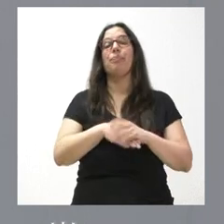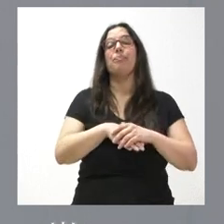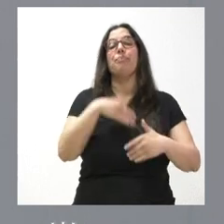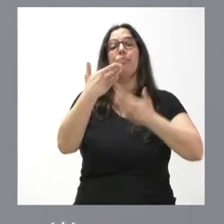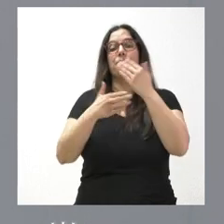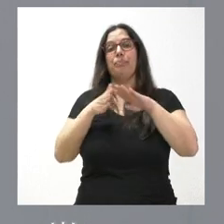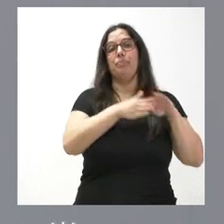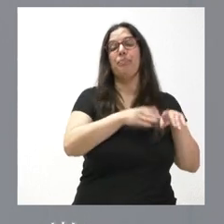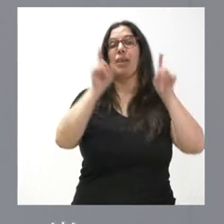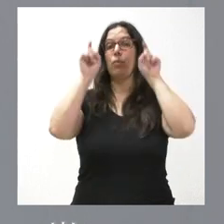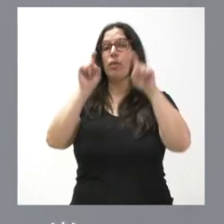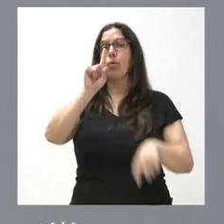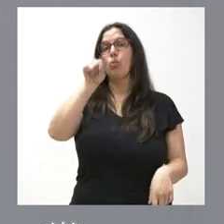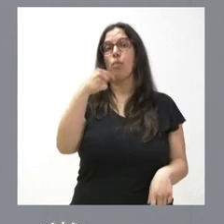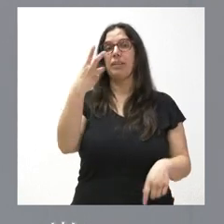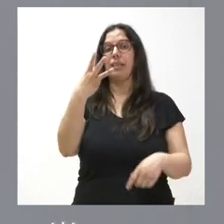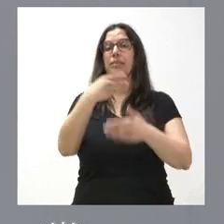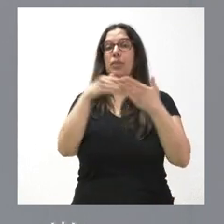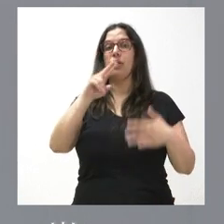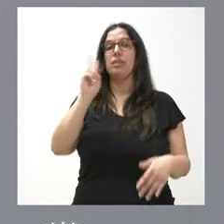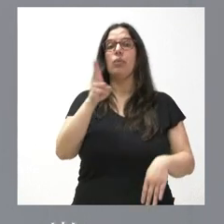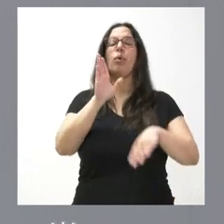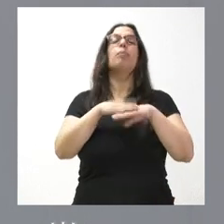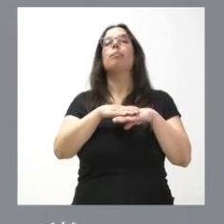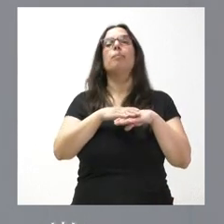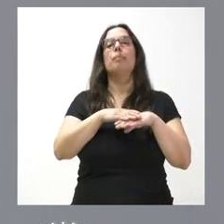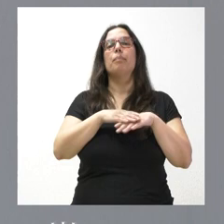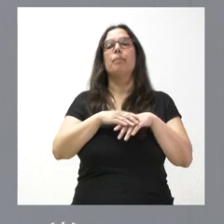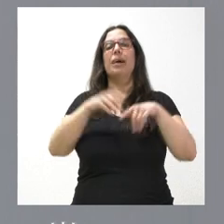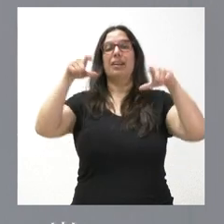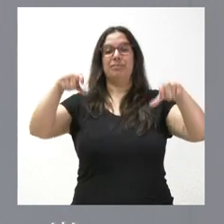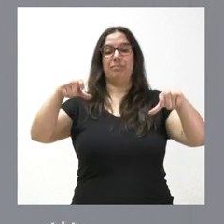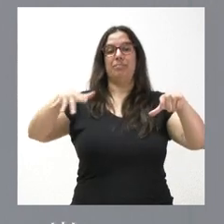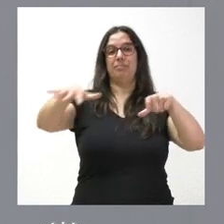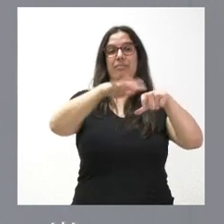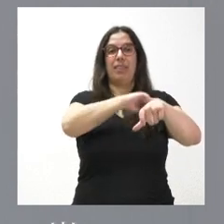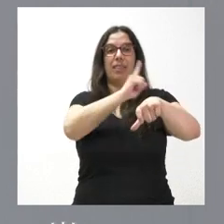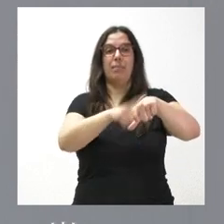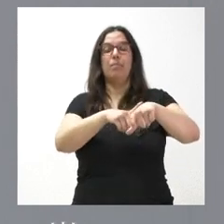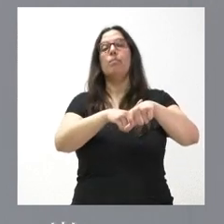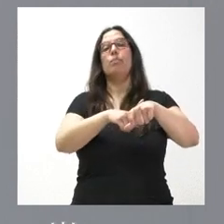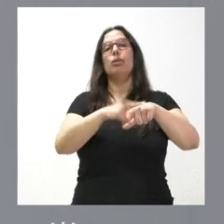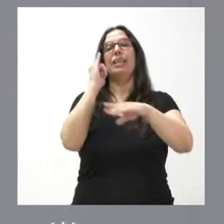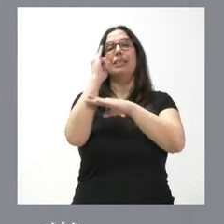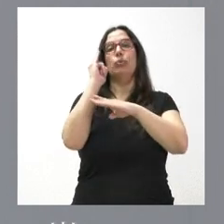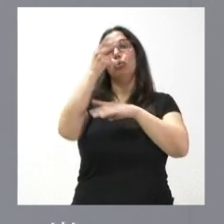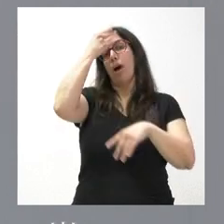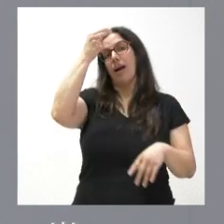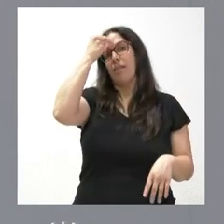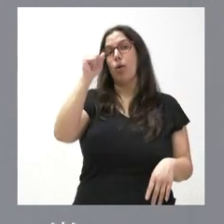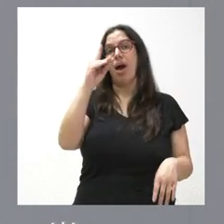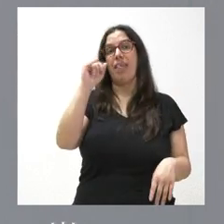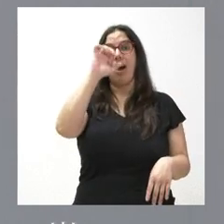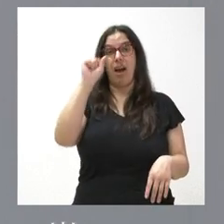pasamos ya a educación, 1,3 millones de euros para el cerramiento de la pista deportiva del Instituto de Educación Secundaria a Daja, en Arevalo, en